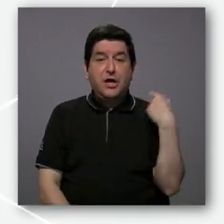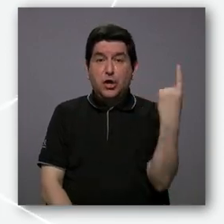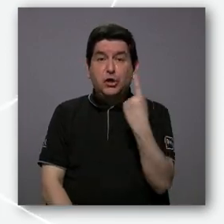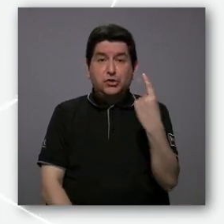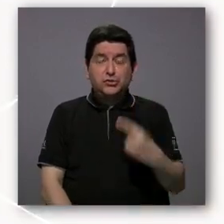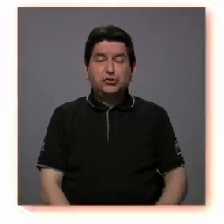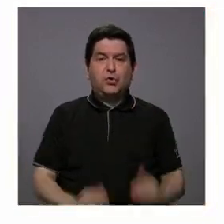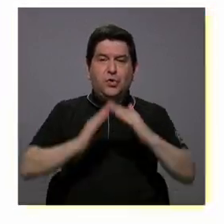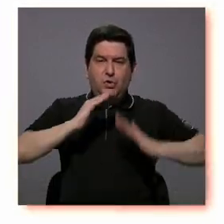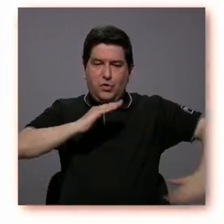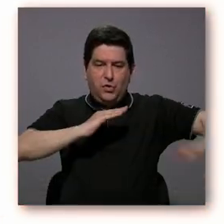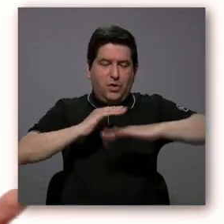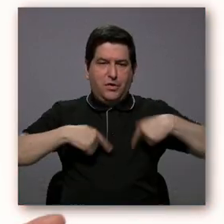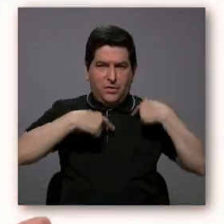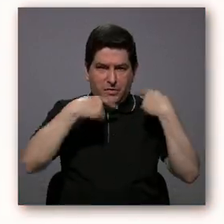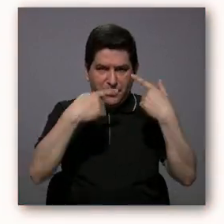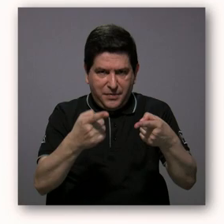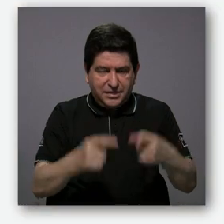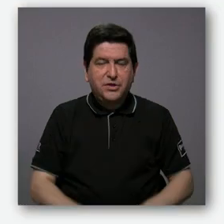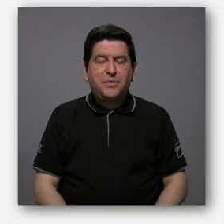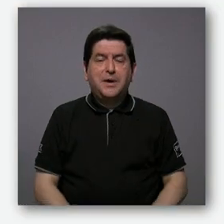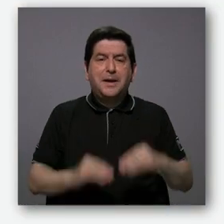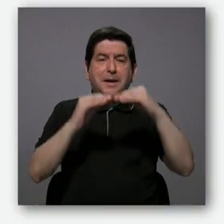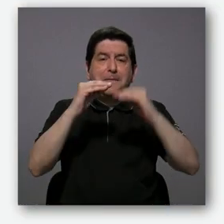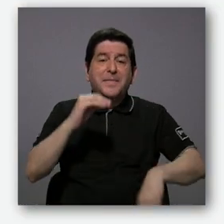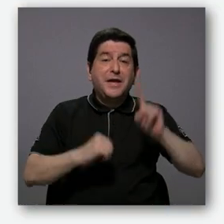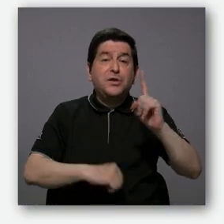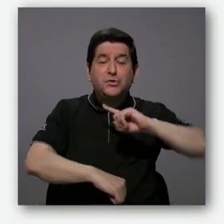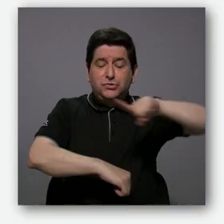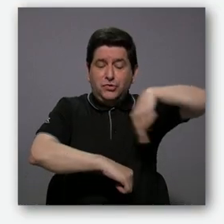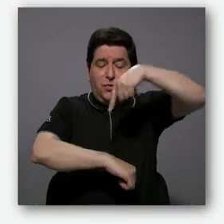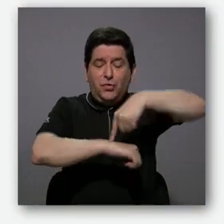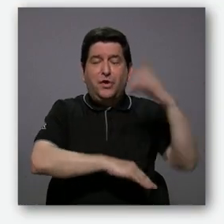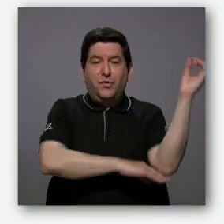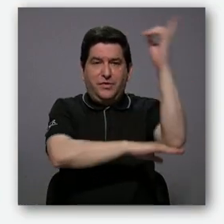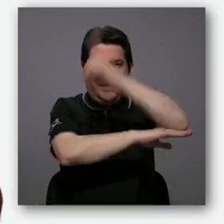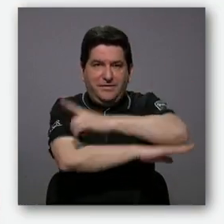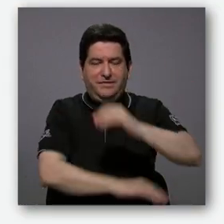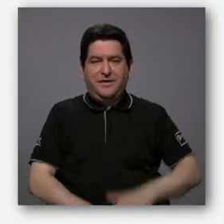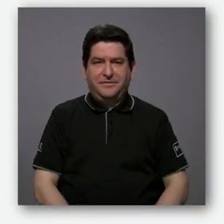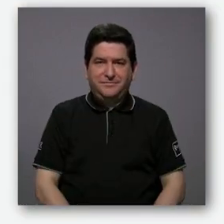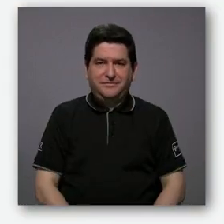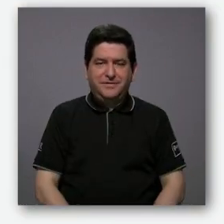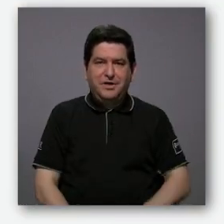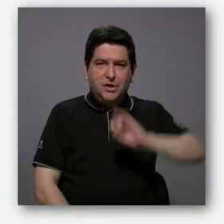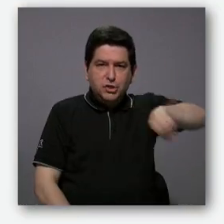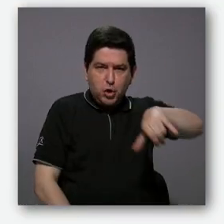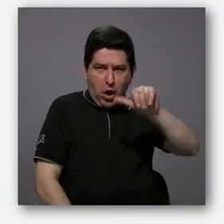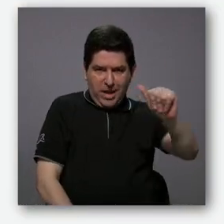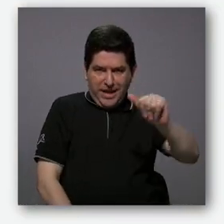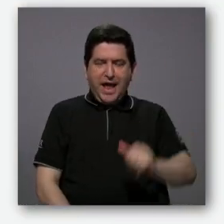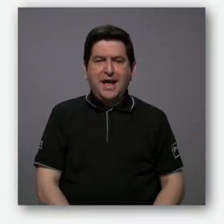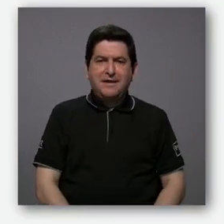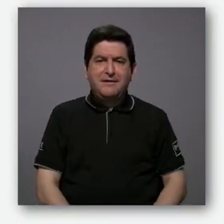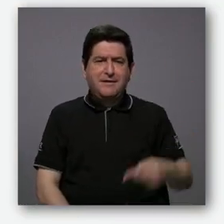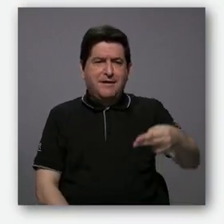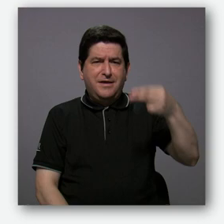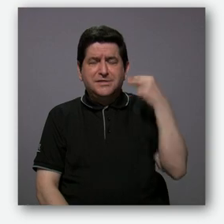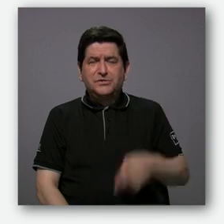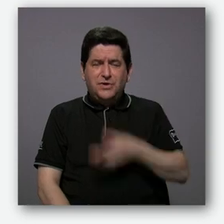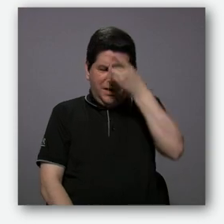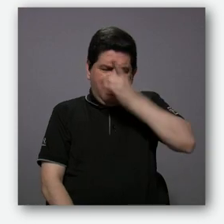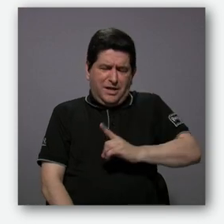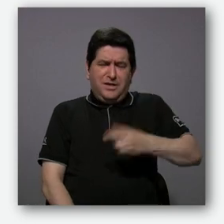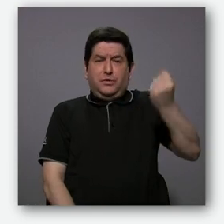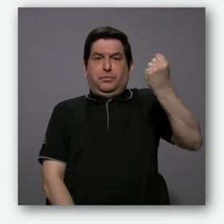solo sale al patio, a un patio por menos de una hora diaria. A Sánchez, con un historial de